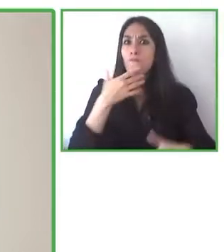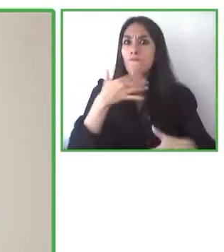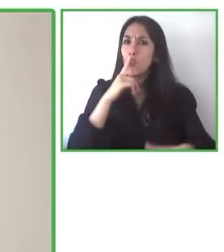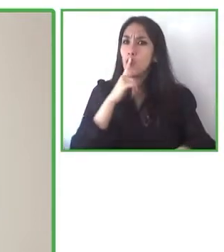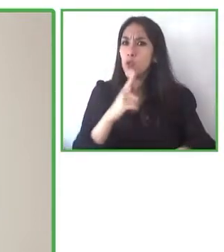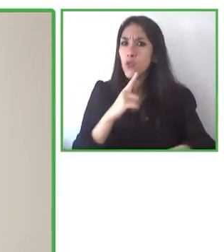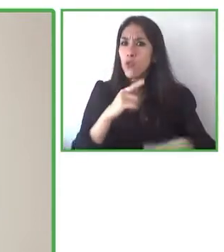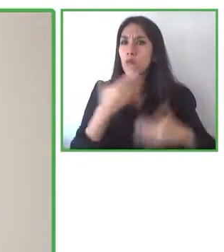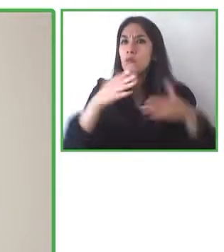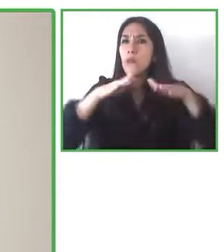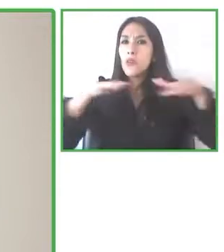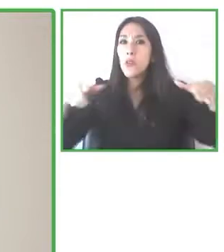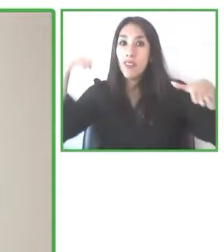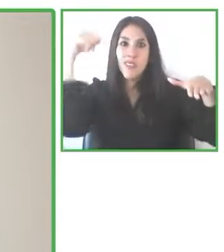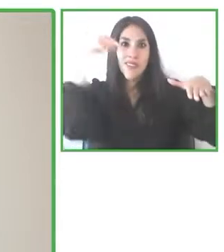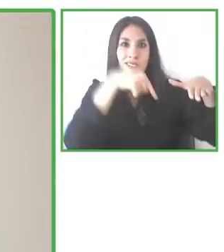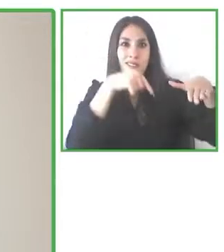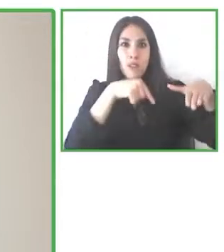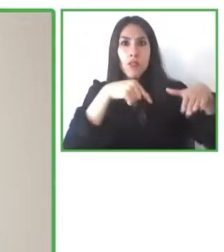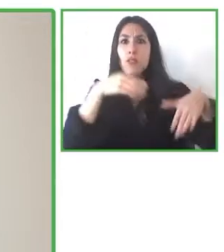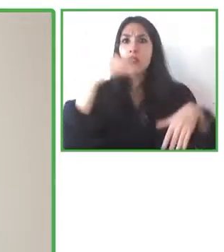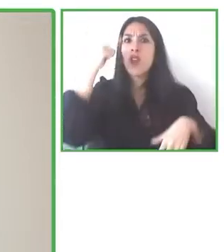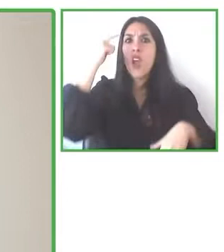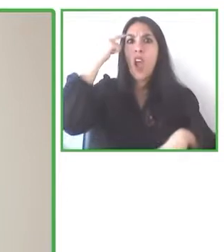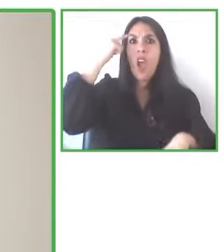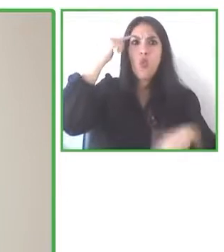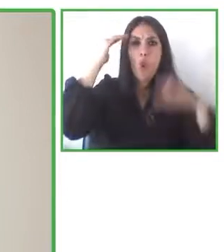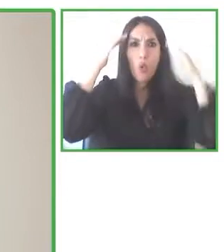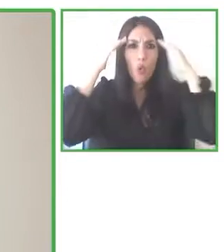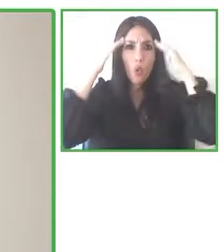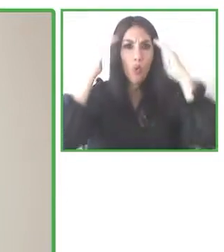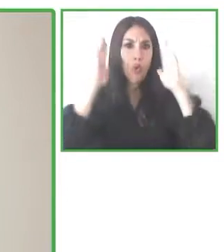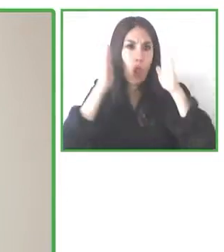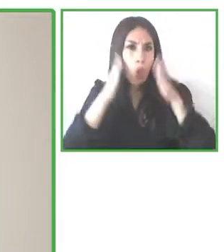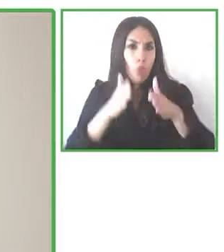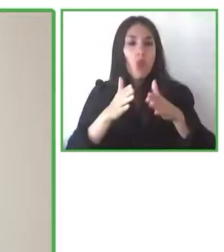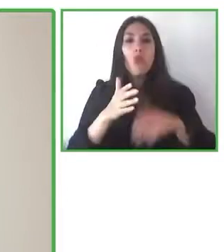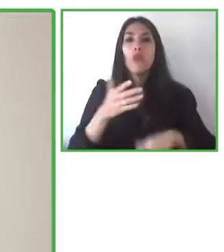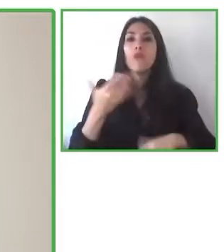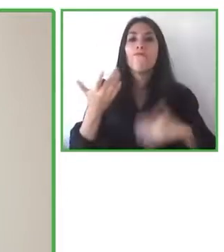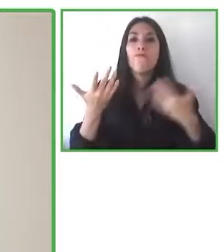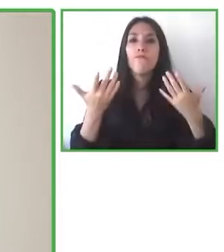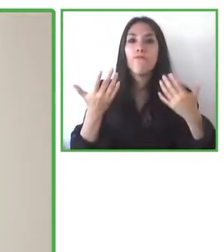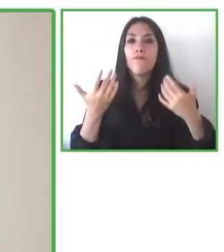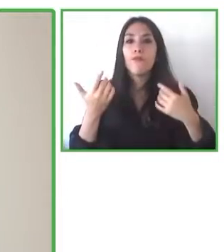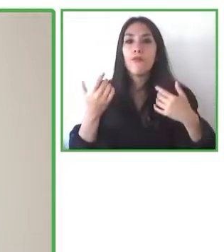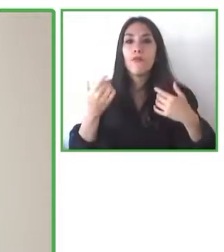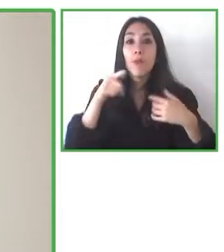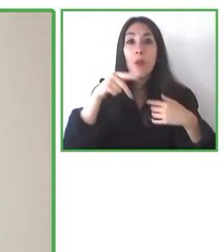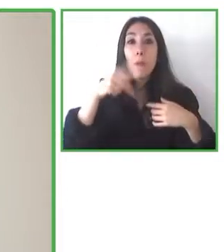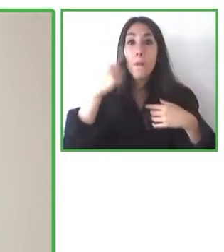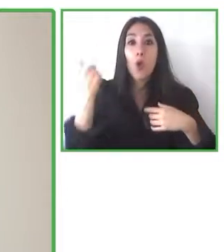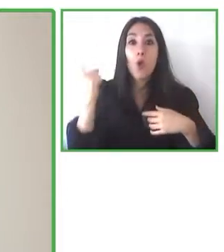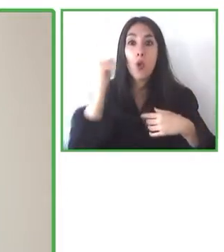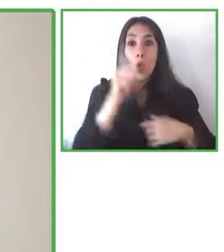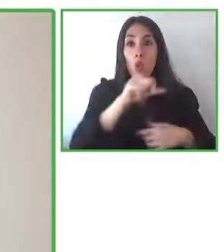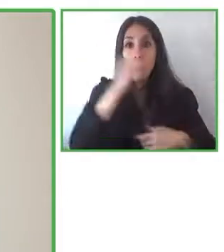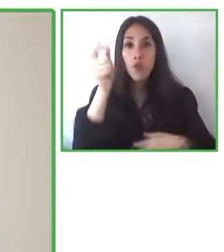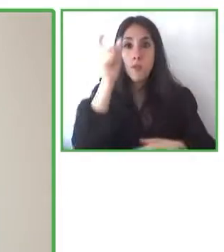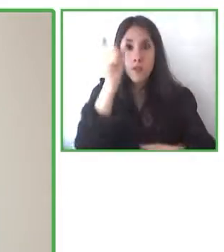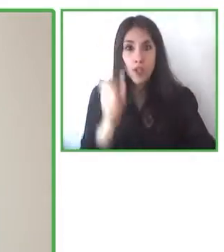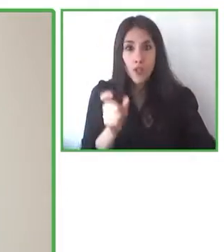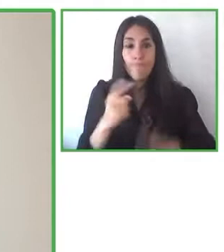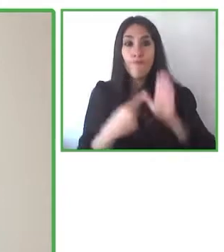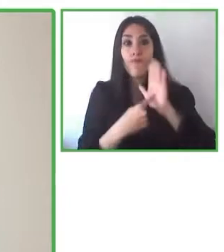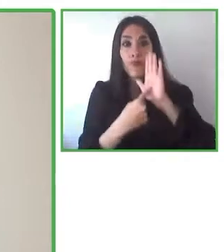Down. Entonces, por favor, Pablo, adelante con tu presentación y bienvenido a esta sesión.